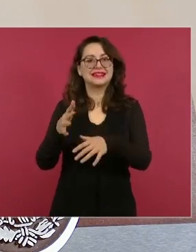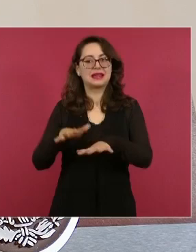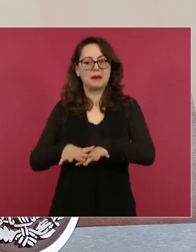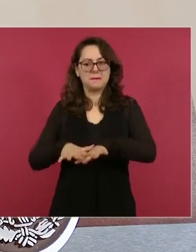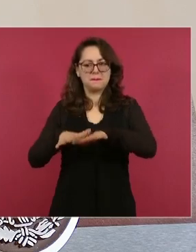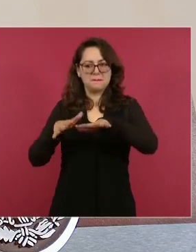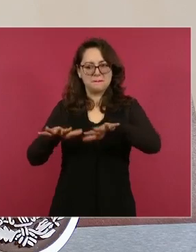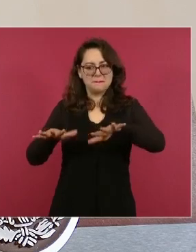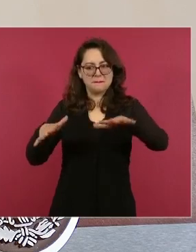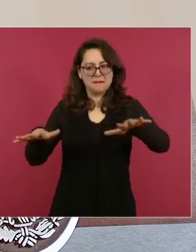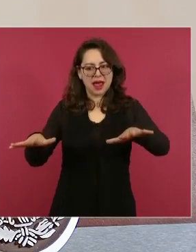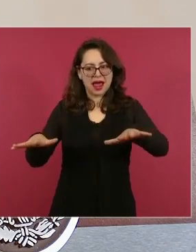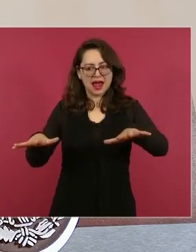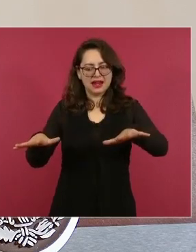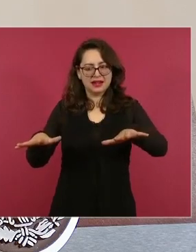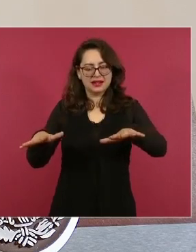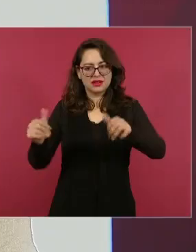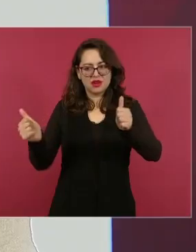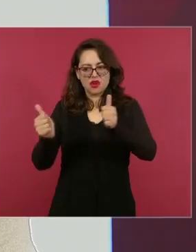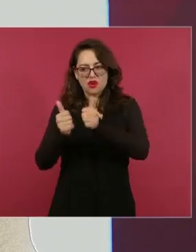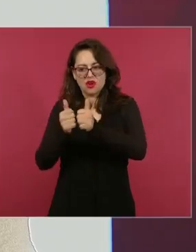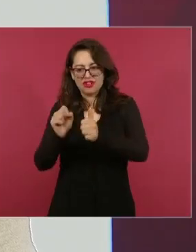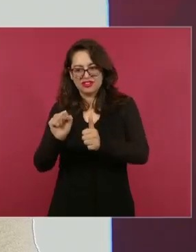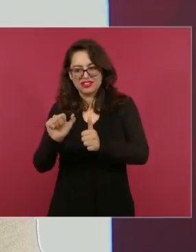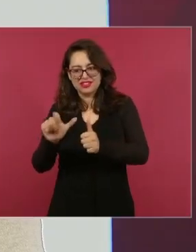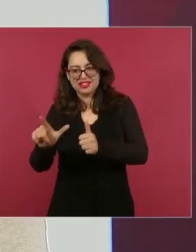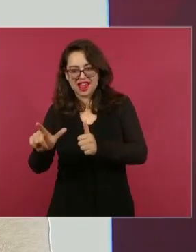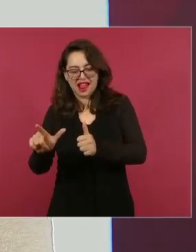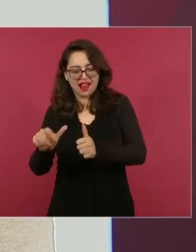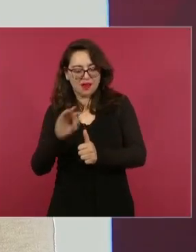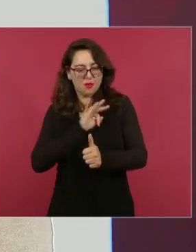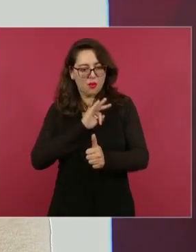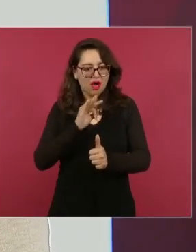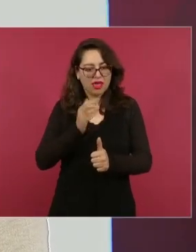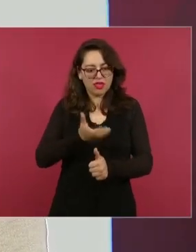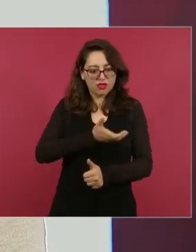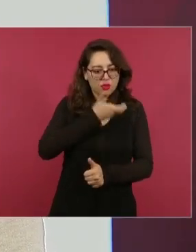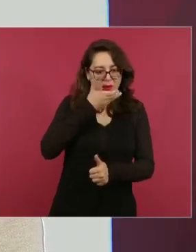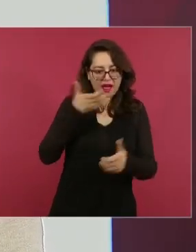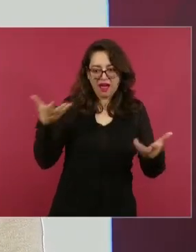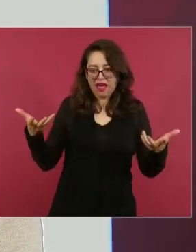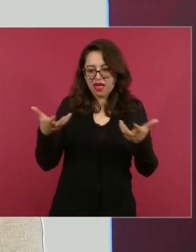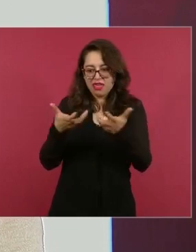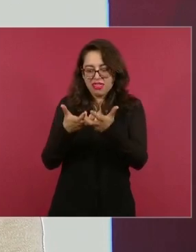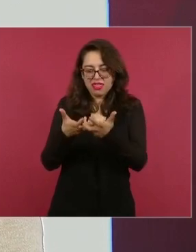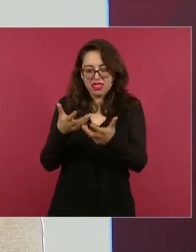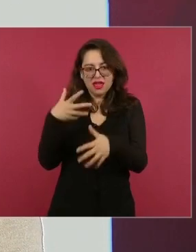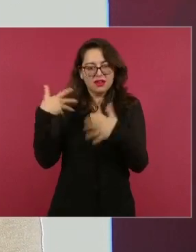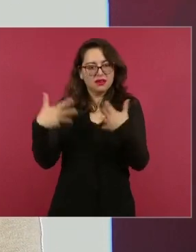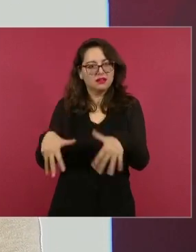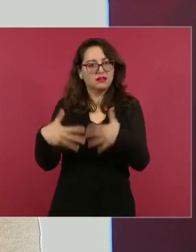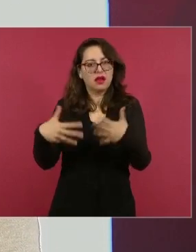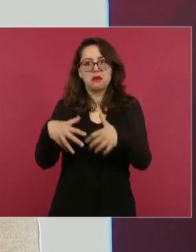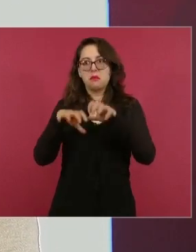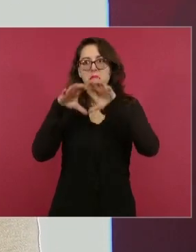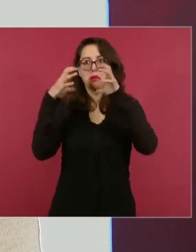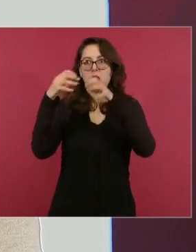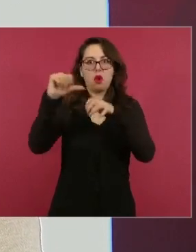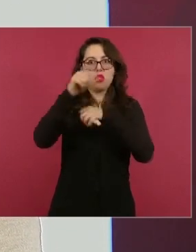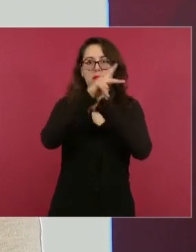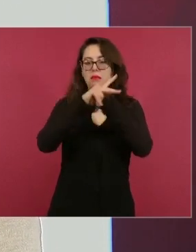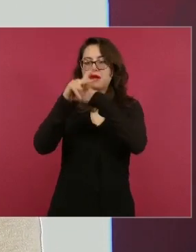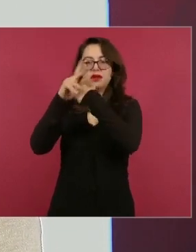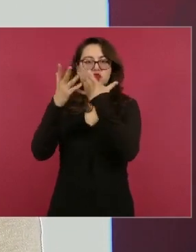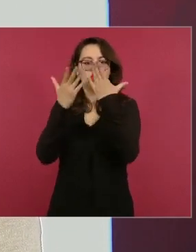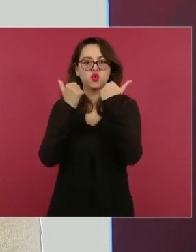agua adentro y es agua dulce, únicos en el planeta Tierra. Más de 890 especies de flor y fauna,